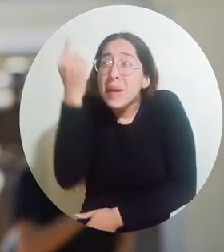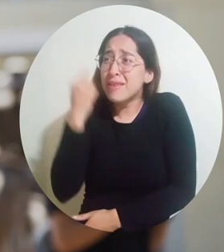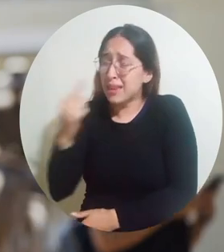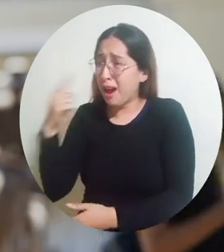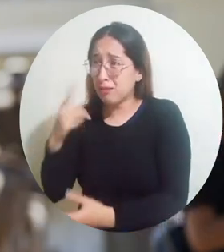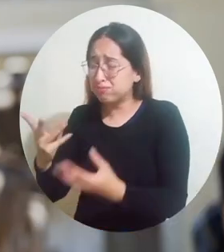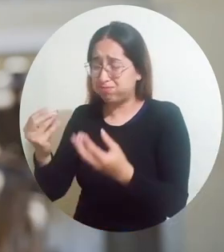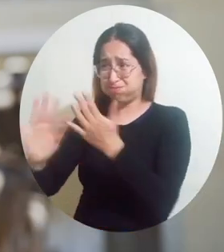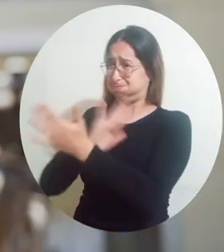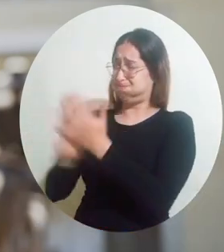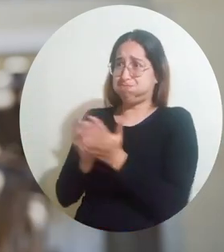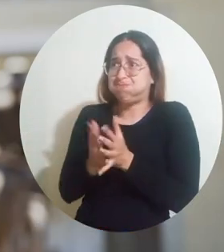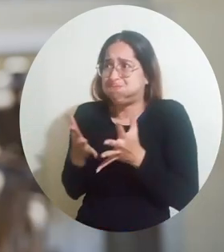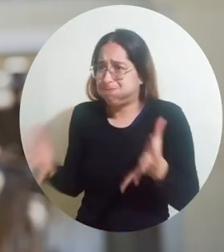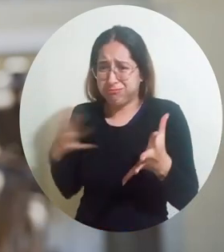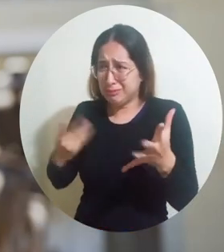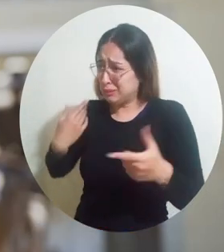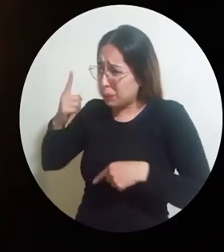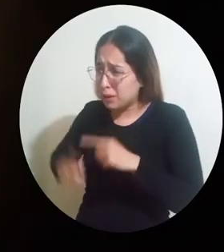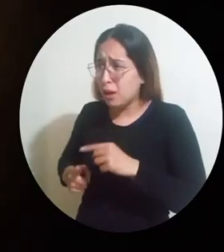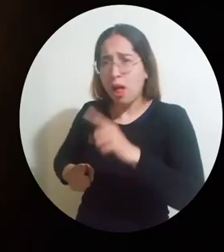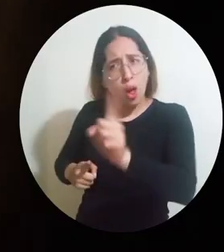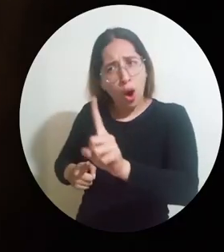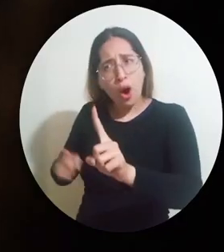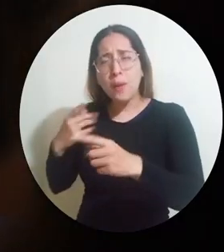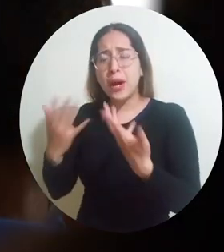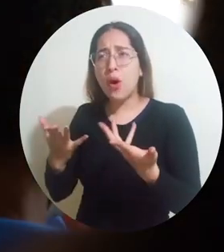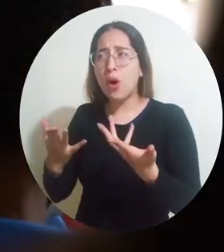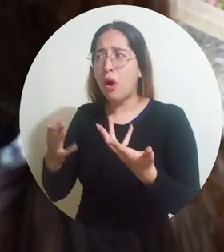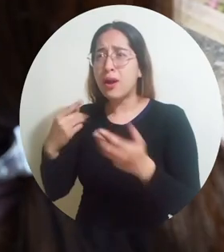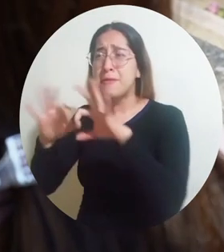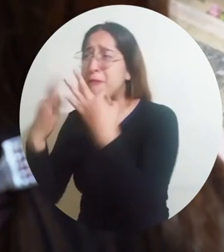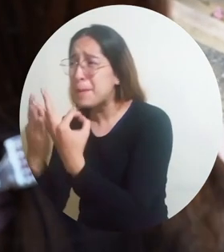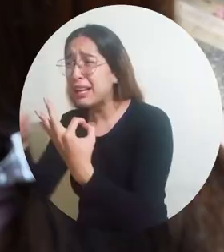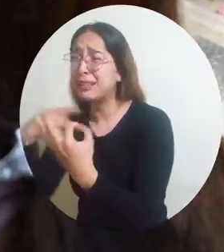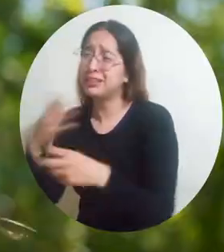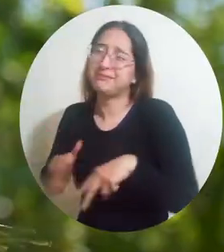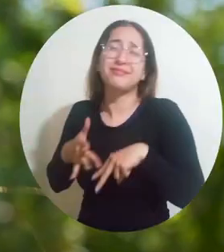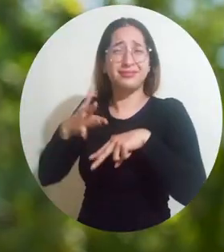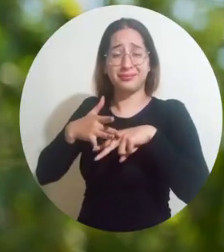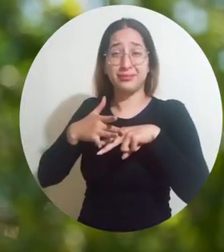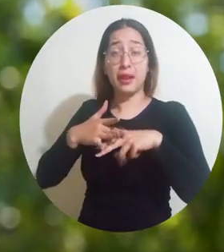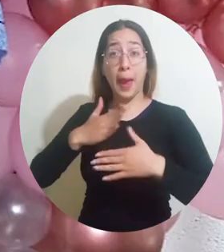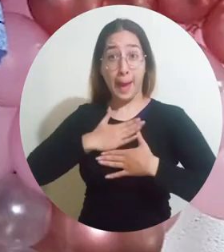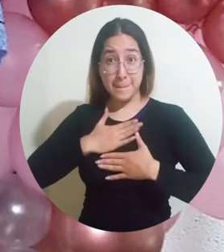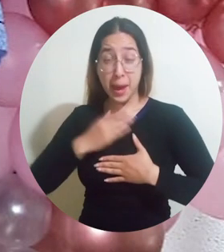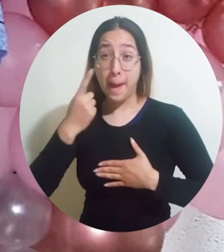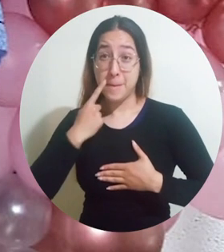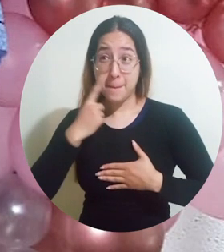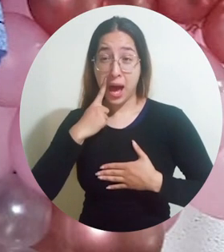tal vez el primer día sientes que no vas a poder con todo. Pero lo que me motiva es mi familia.